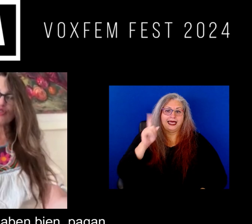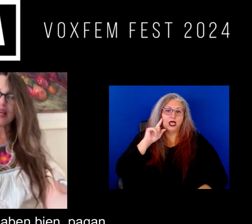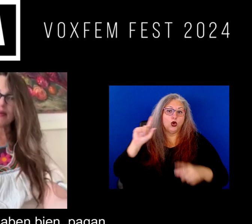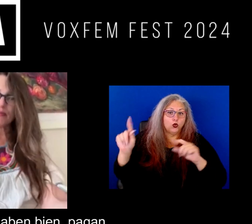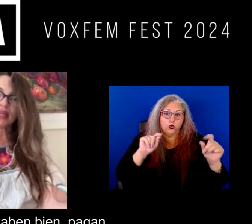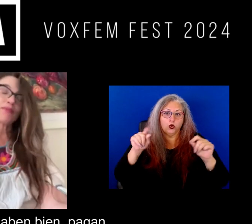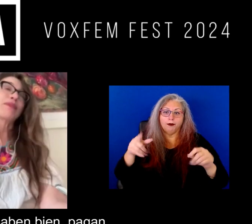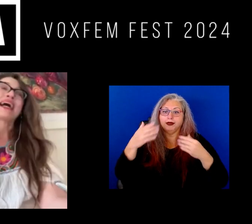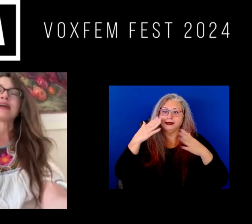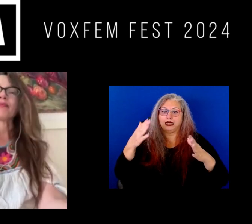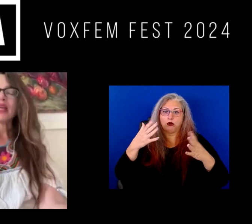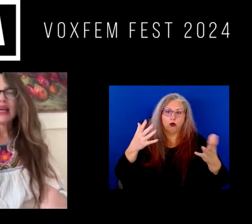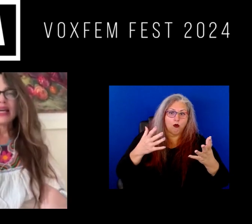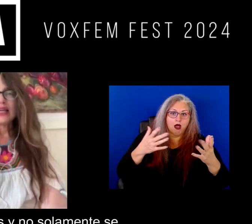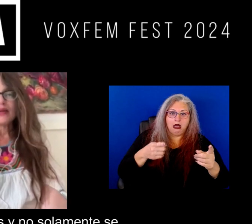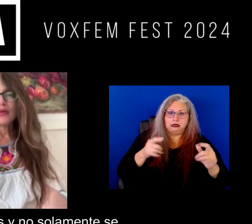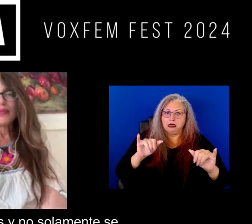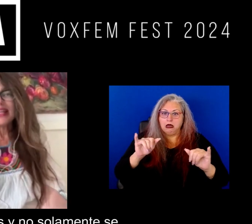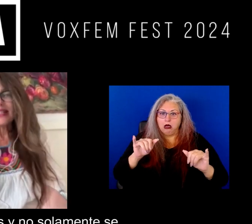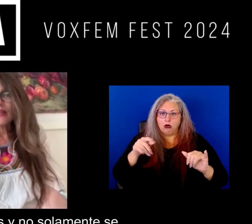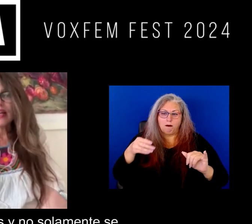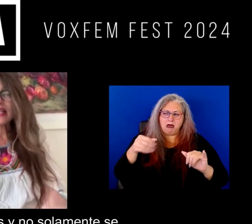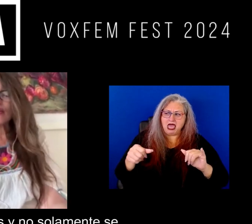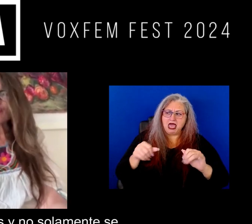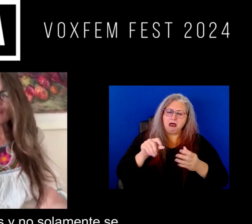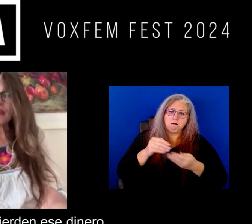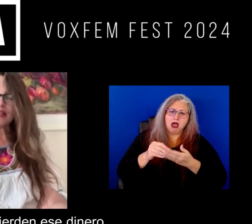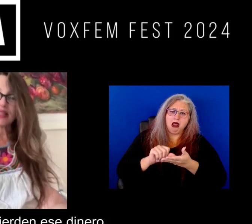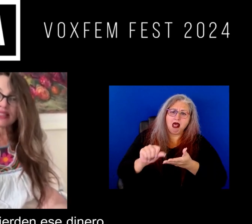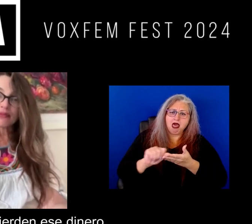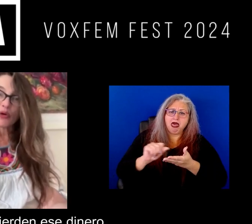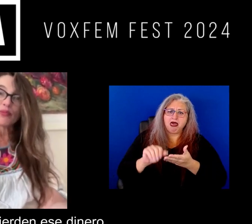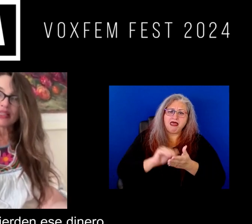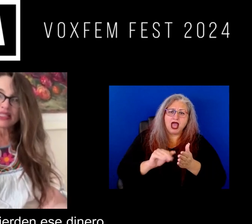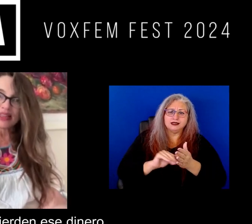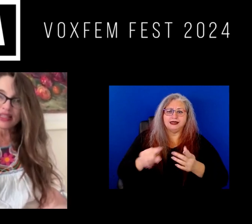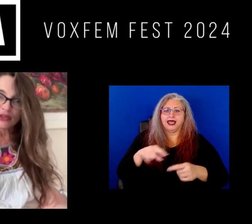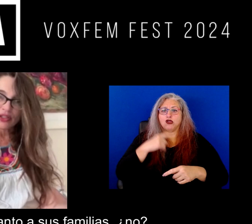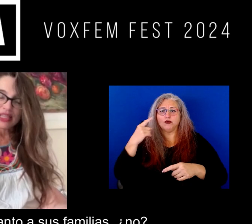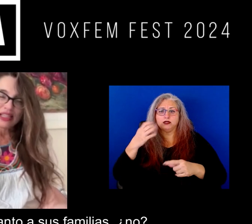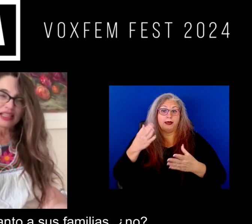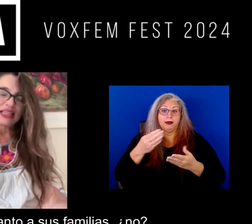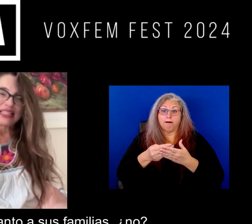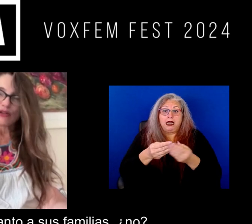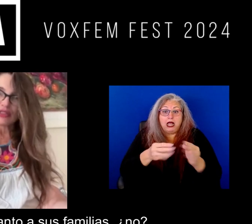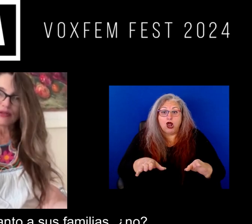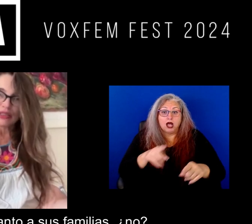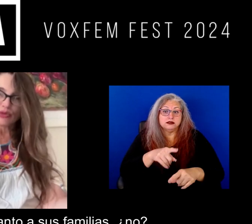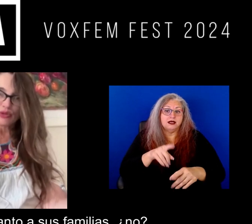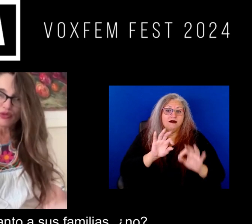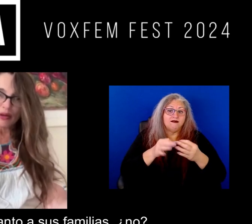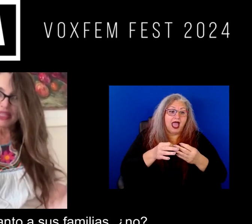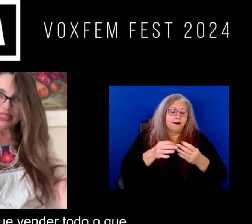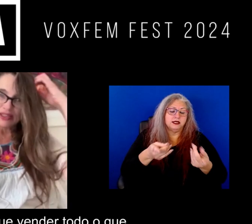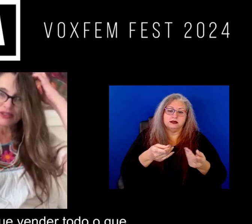no saben bien pagan miles de dólares y no solamente se arriesgan o pierden ese dinero que les ha costado